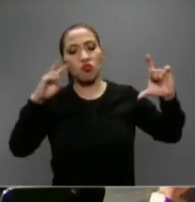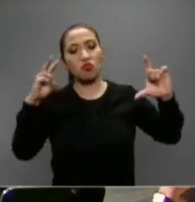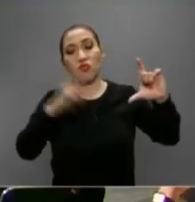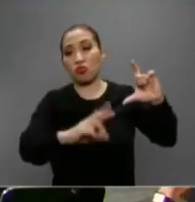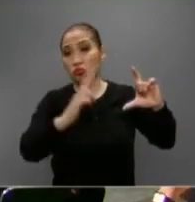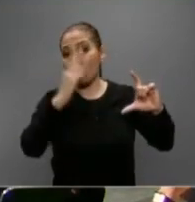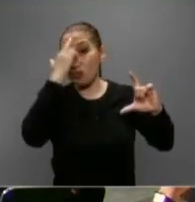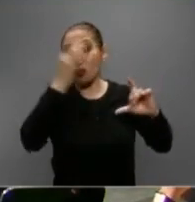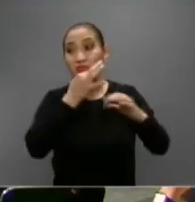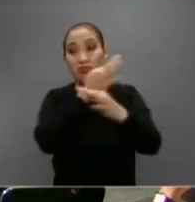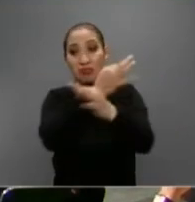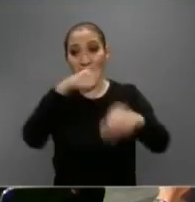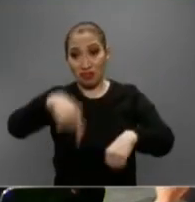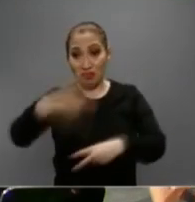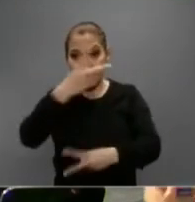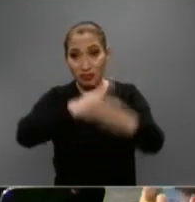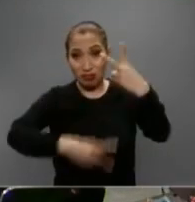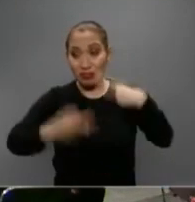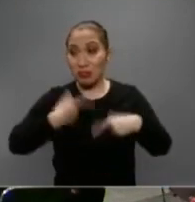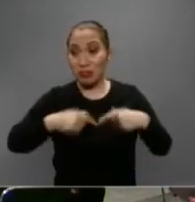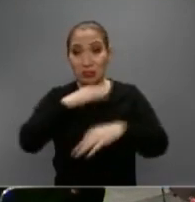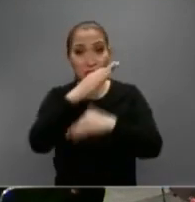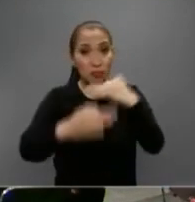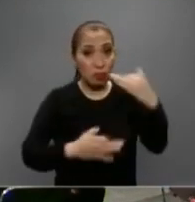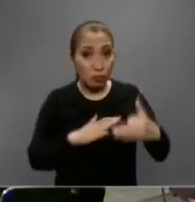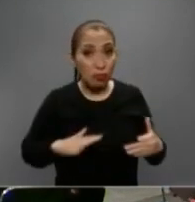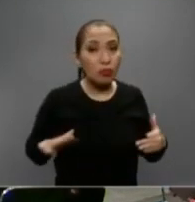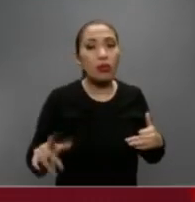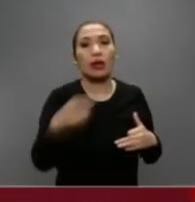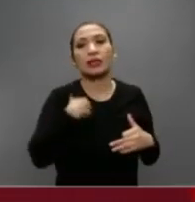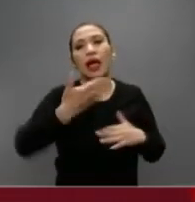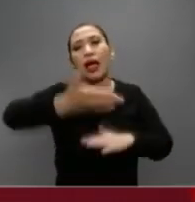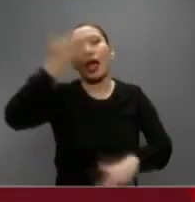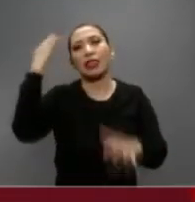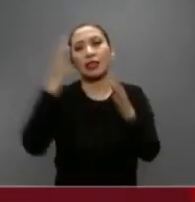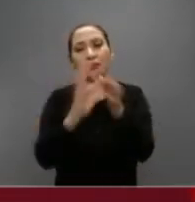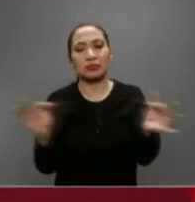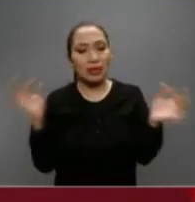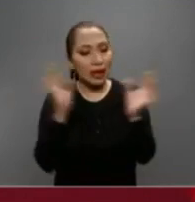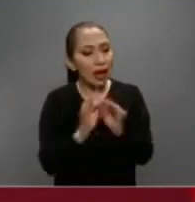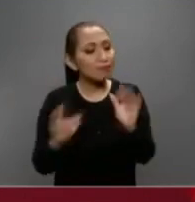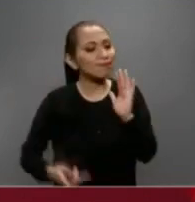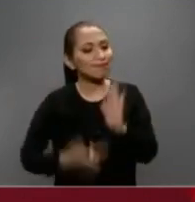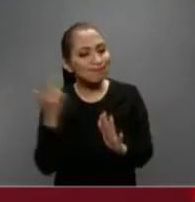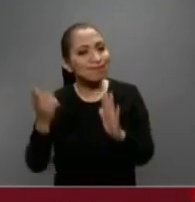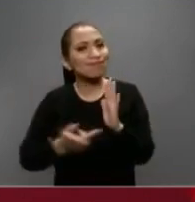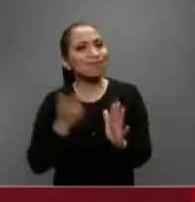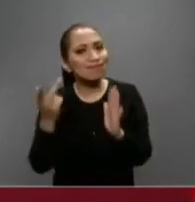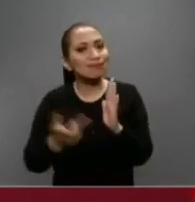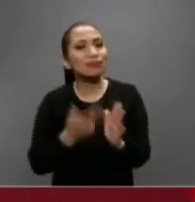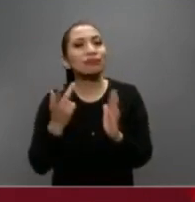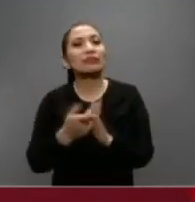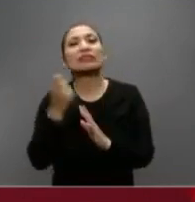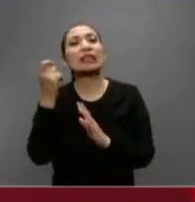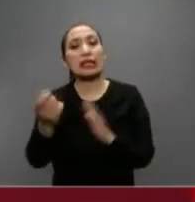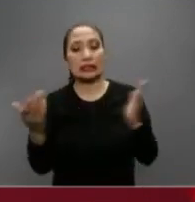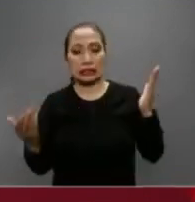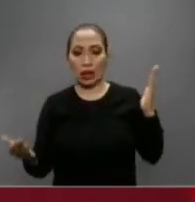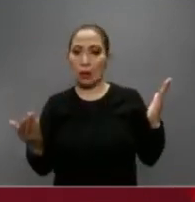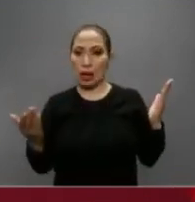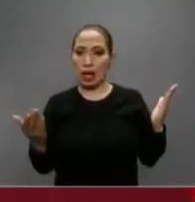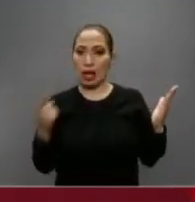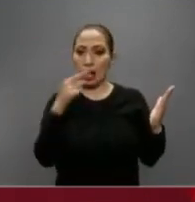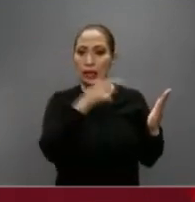Quiero recordarles a ustedes aquí presentes y a la sociedad mexicana lo que hemos explicado también en otras ocasiones, que es la